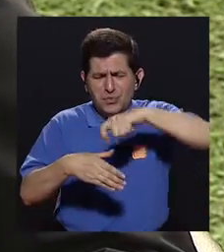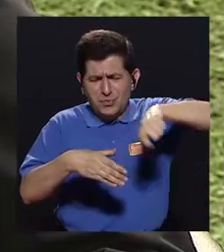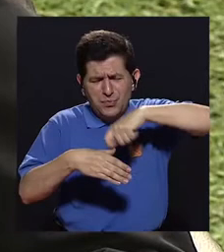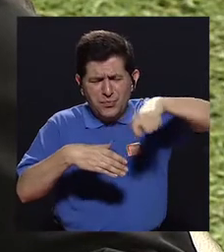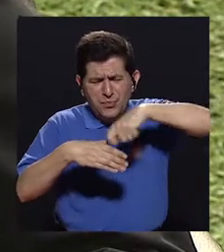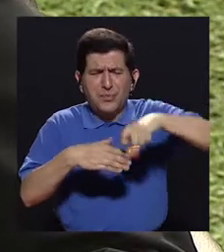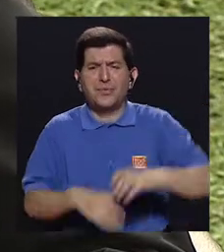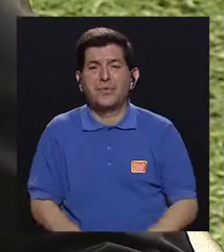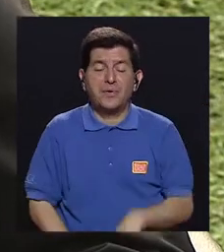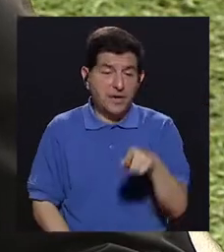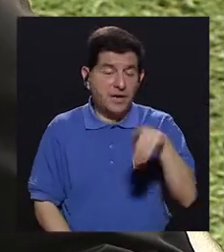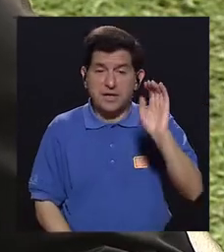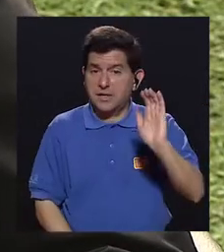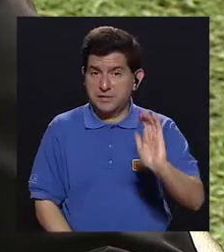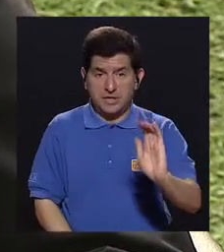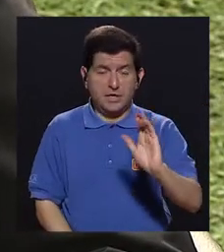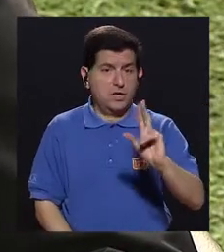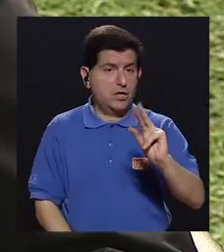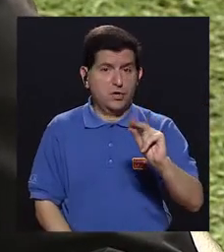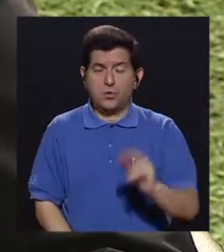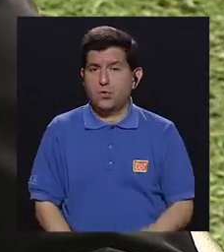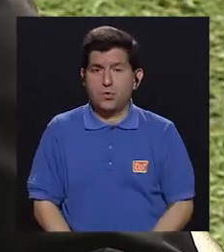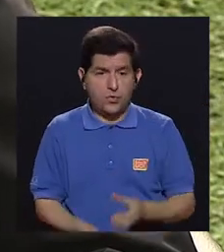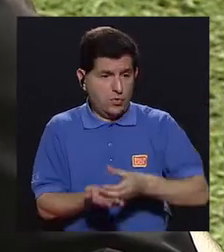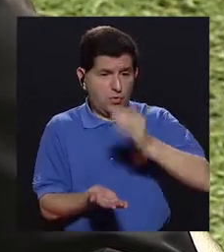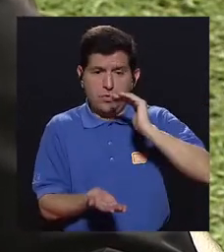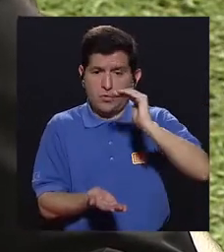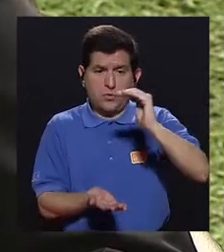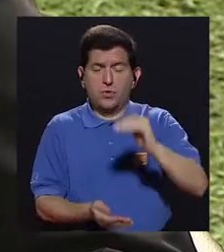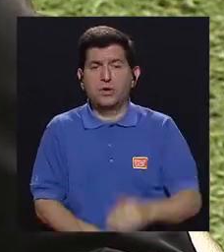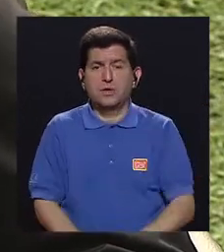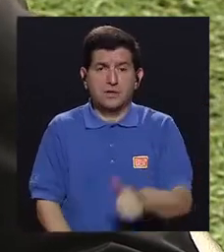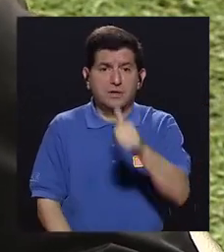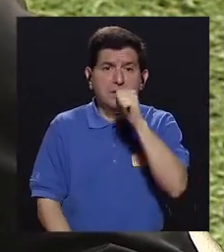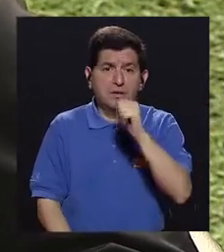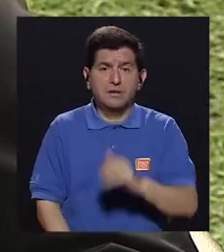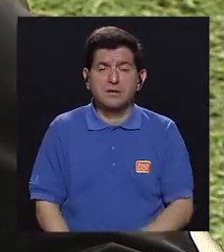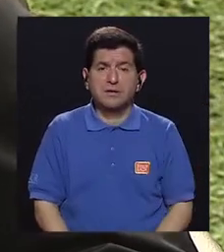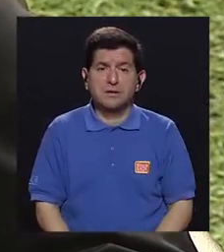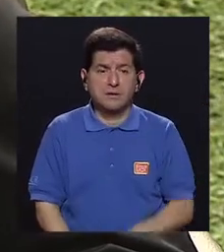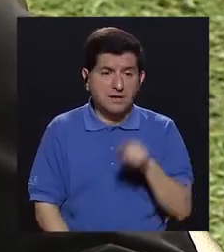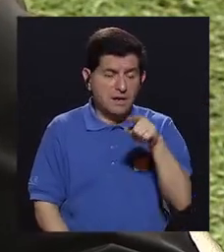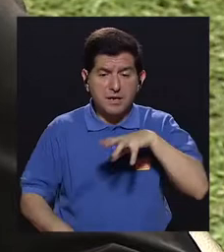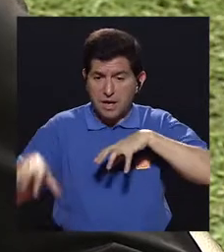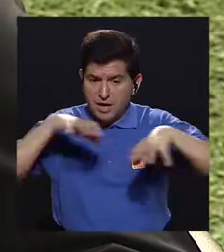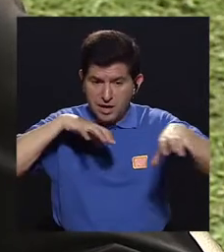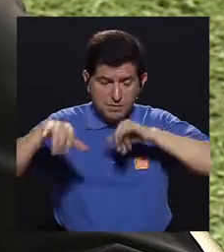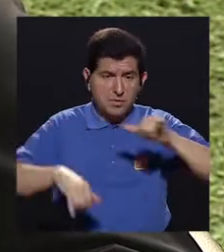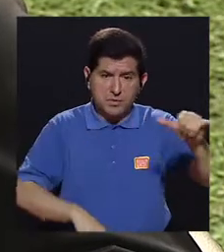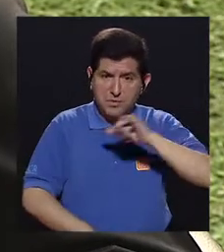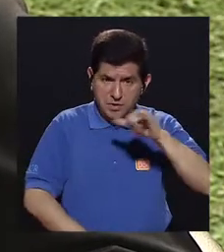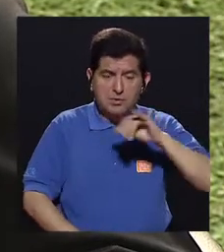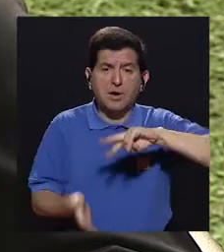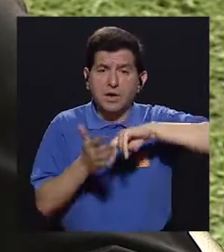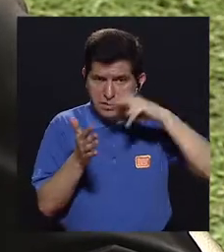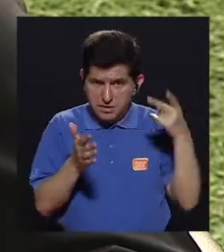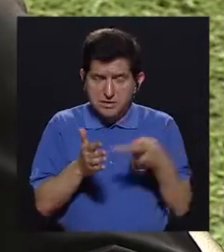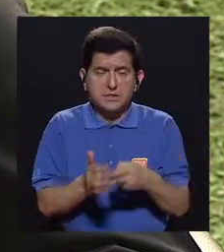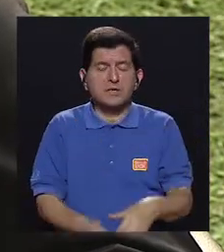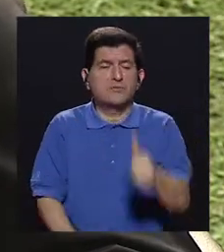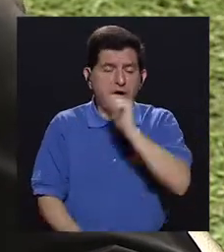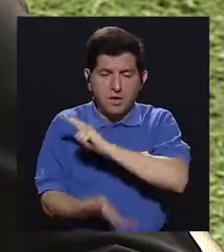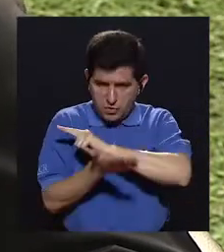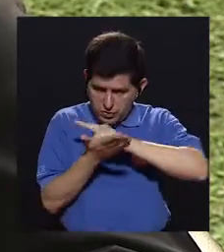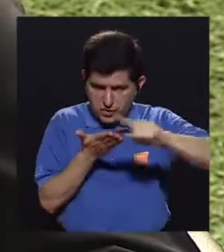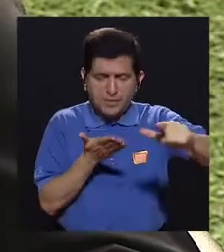Entonces ese niño debería de cargar su botella con agua. Y los escenarios donde él se mueva también que propicien agua